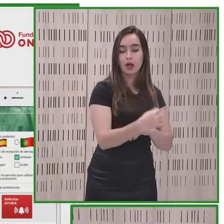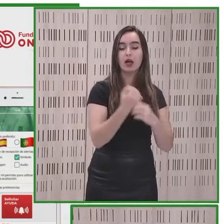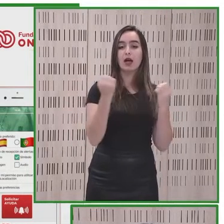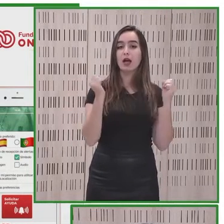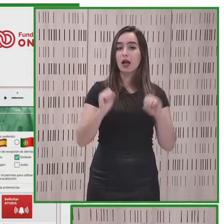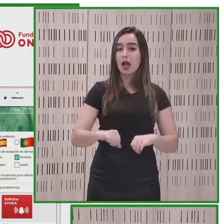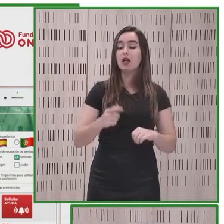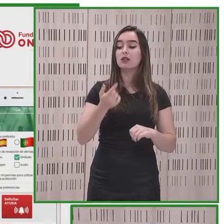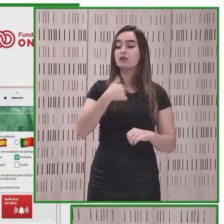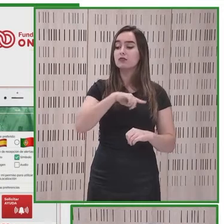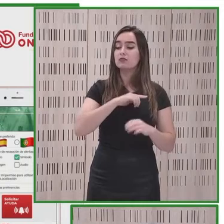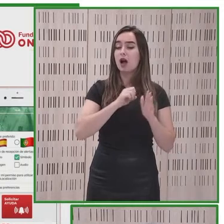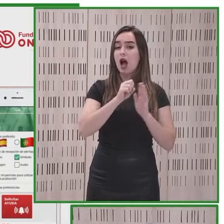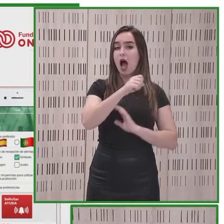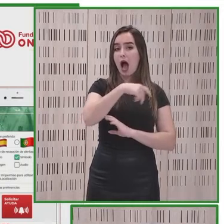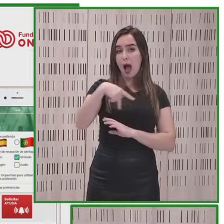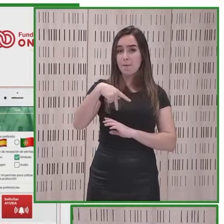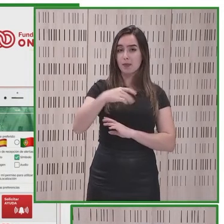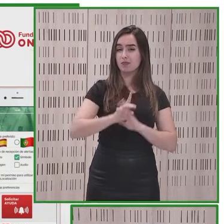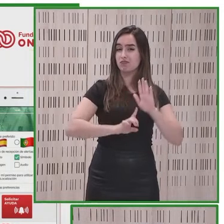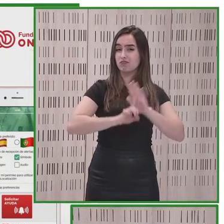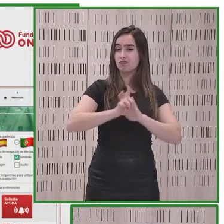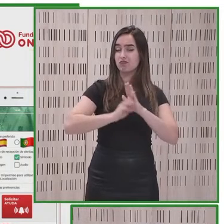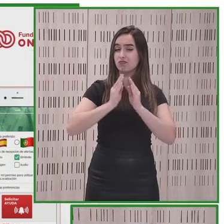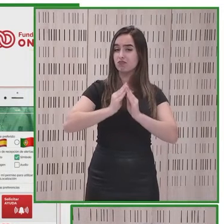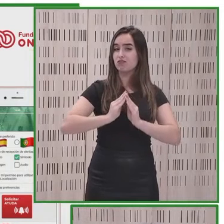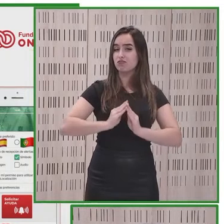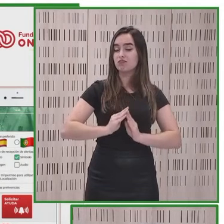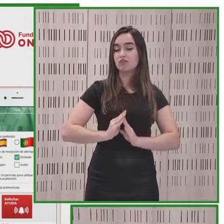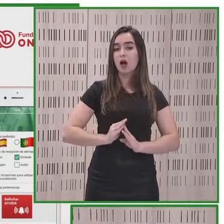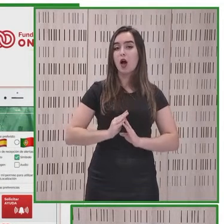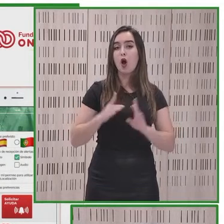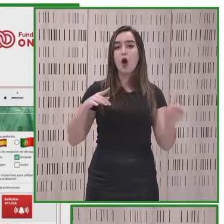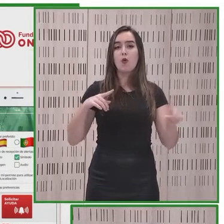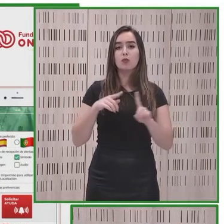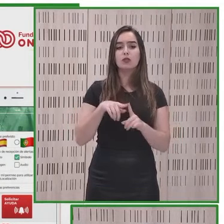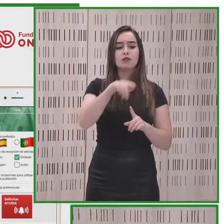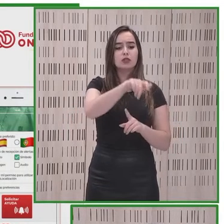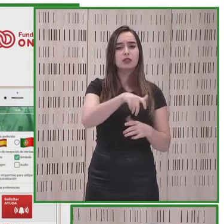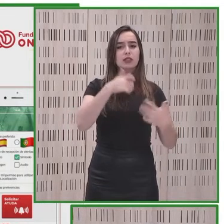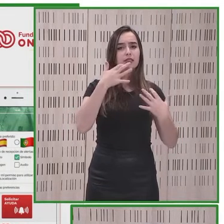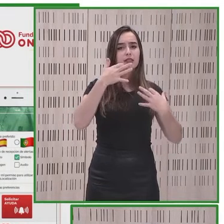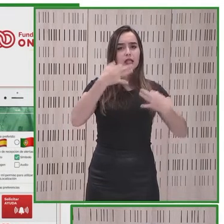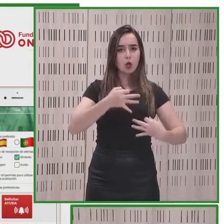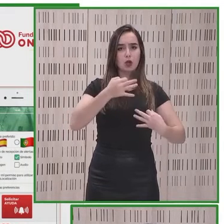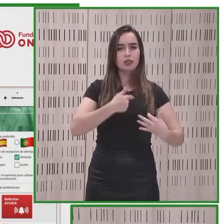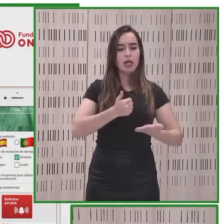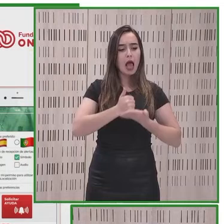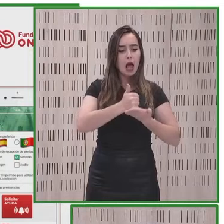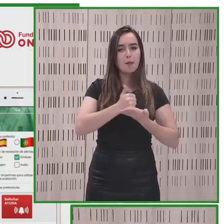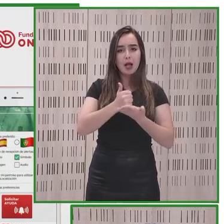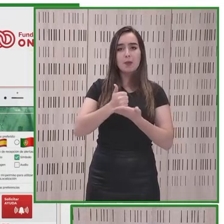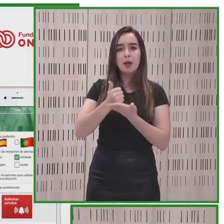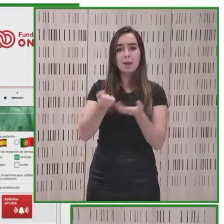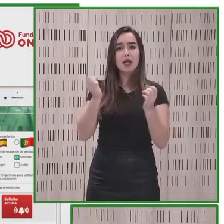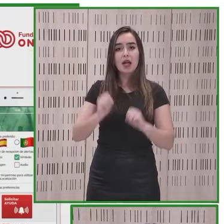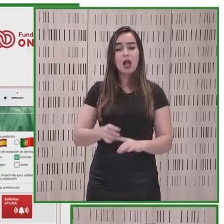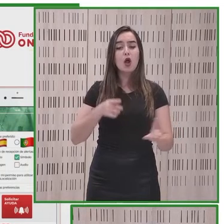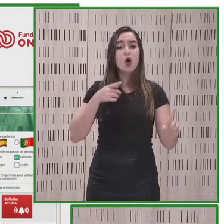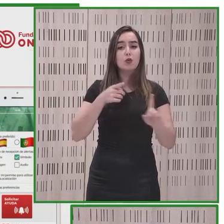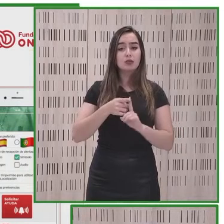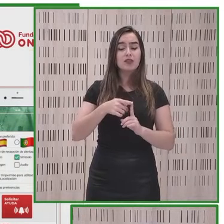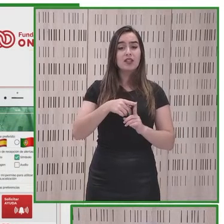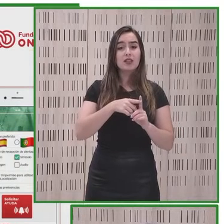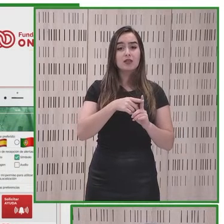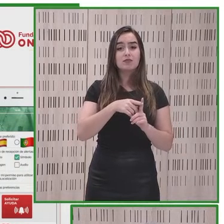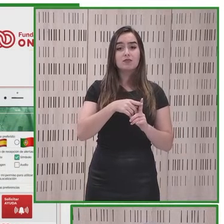ayudar a todos los sistemas de emergencia a todos los cuerpos de seguridad del Estado para poder mejorar la